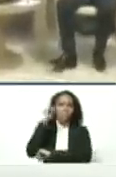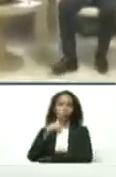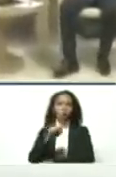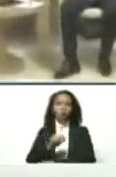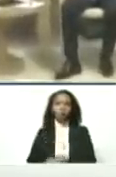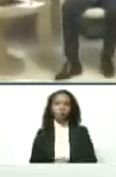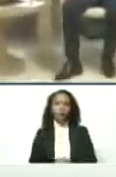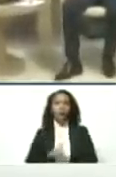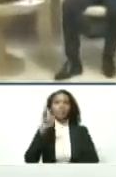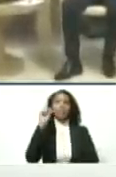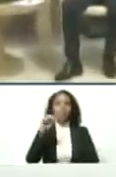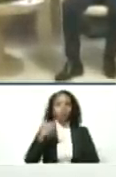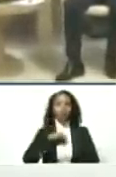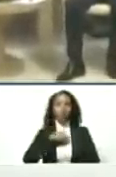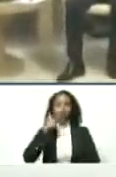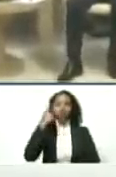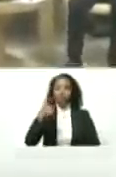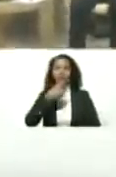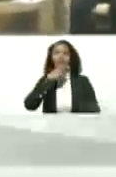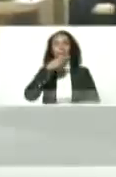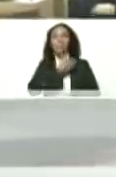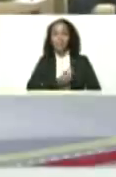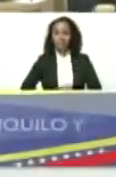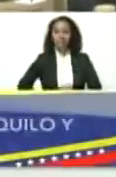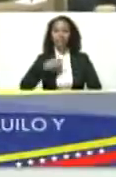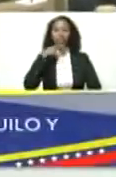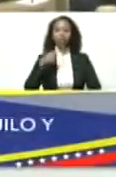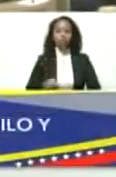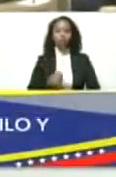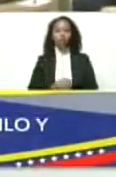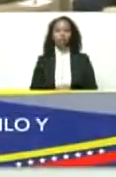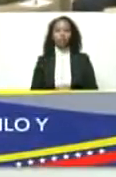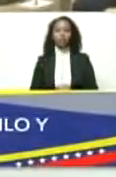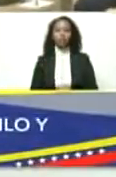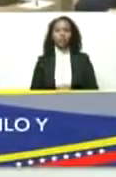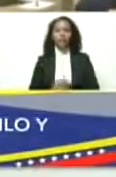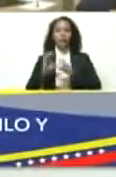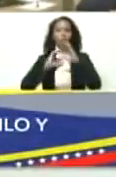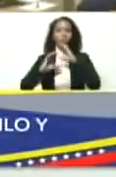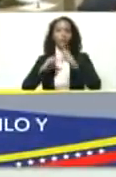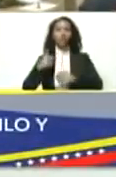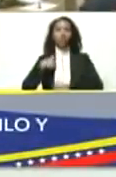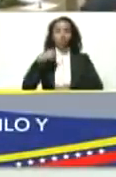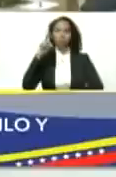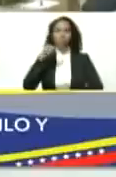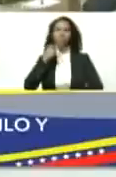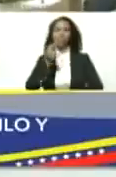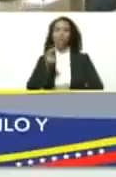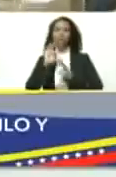También se lo dije a Putin en la conversación. También se lo dije.